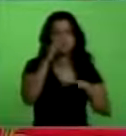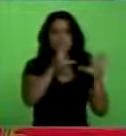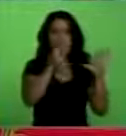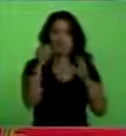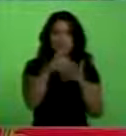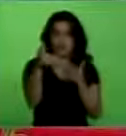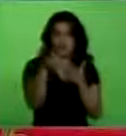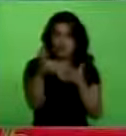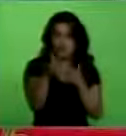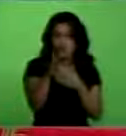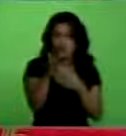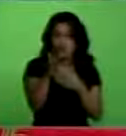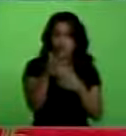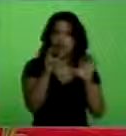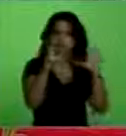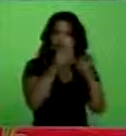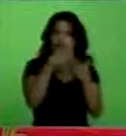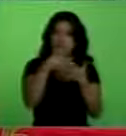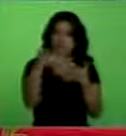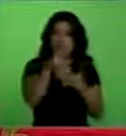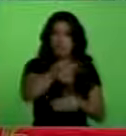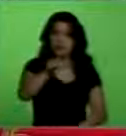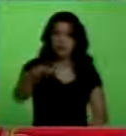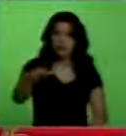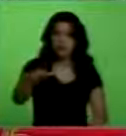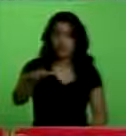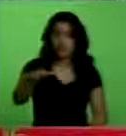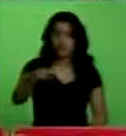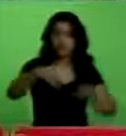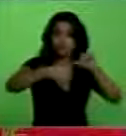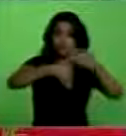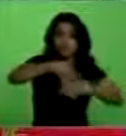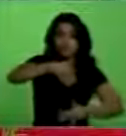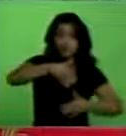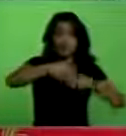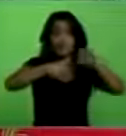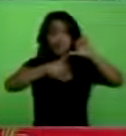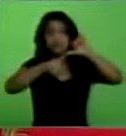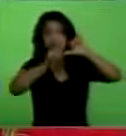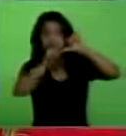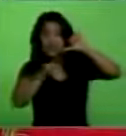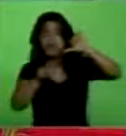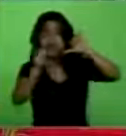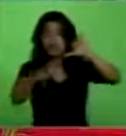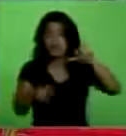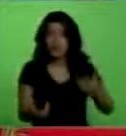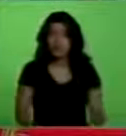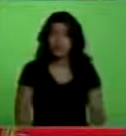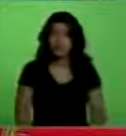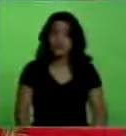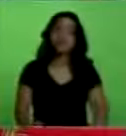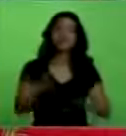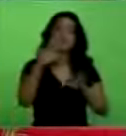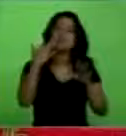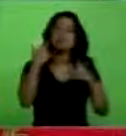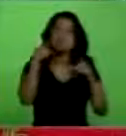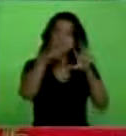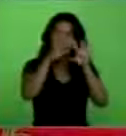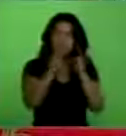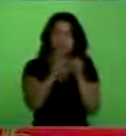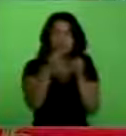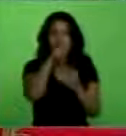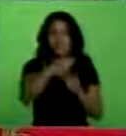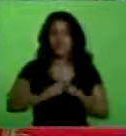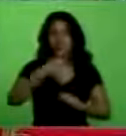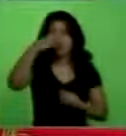de ciudadanos suramericanos, centroamericanos y caribeños. Si suman la población de